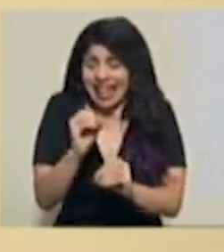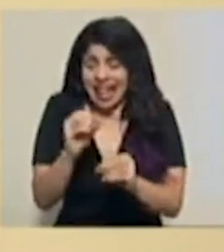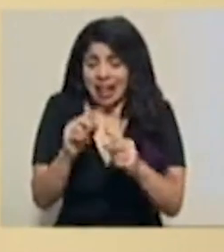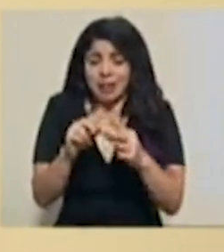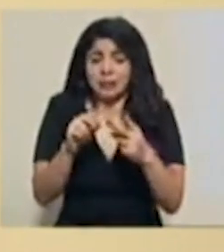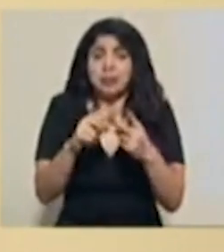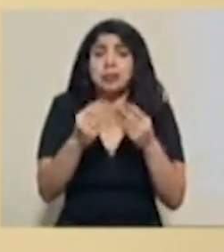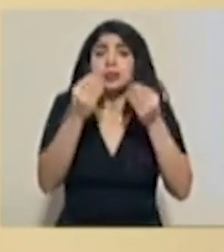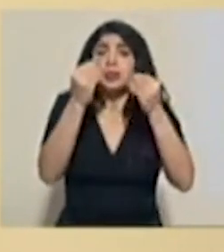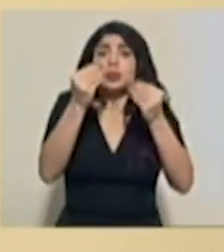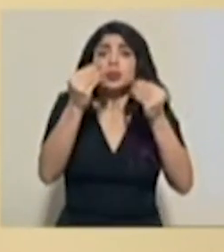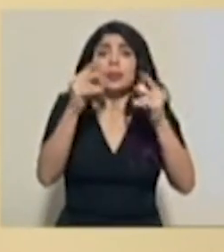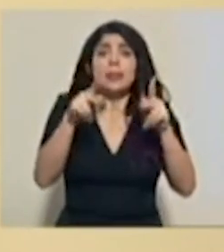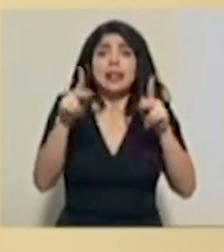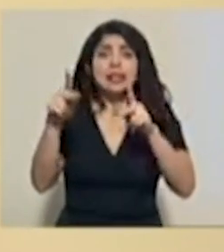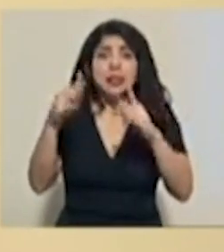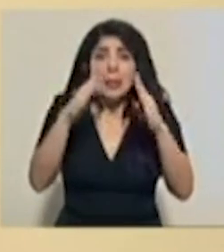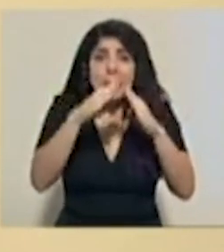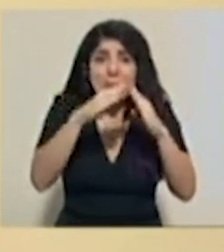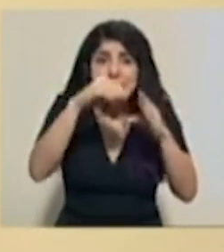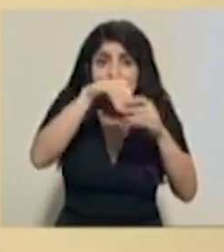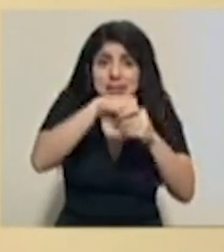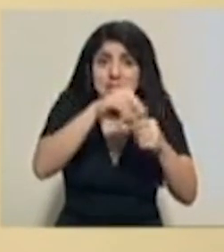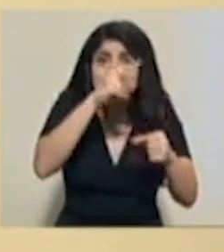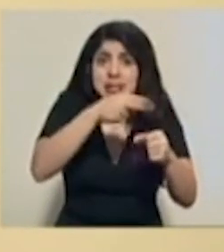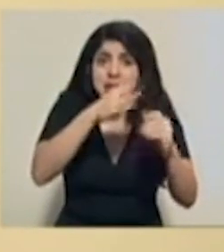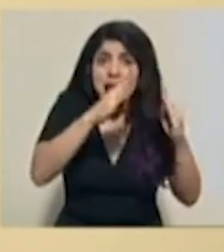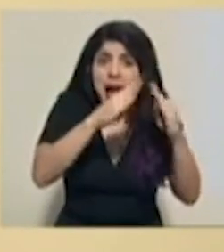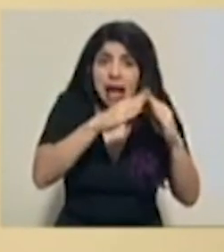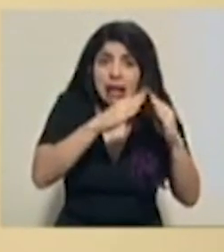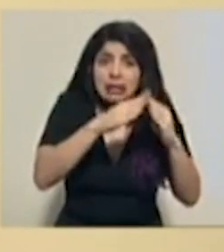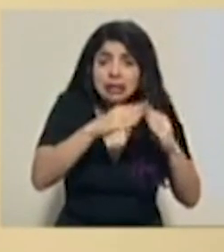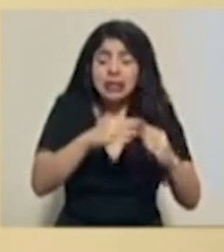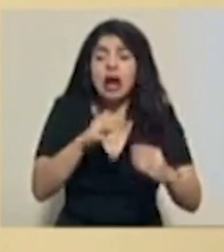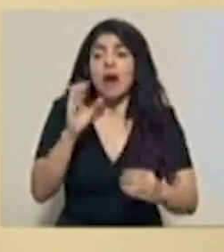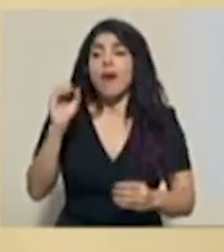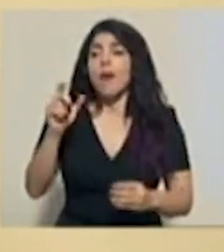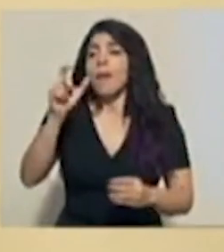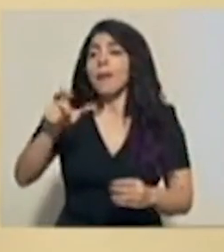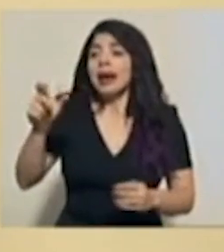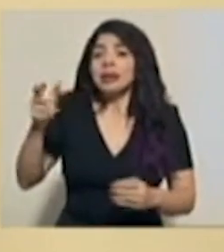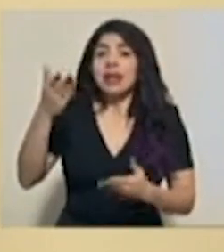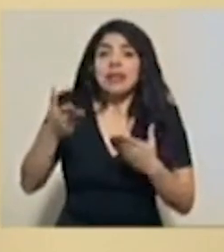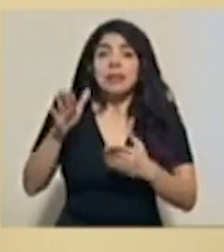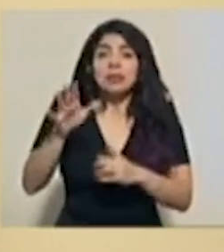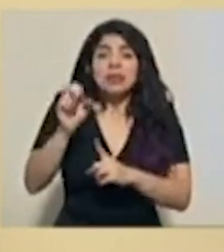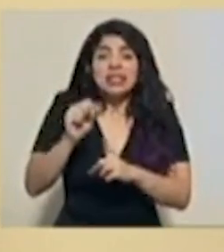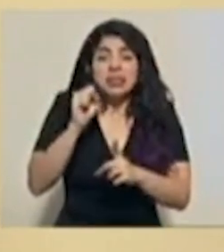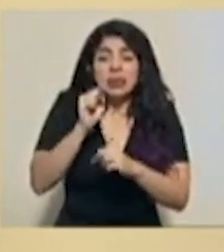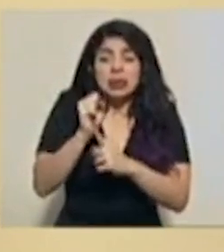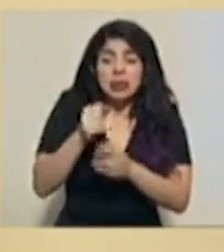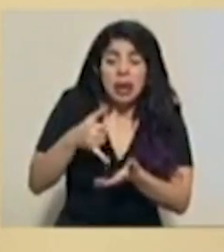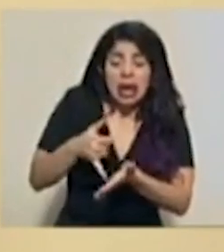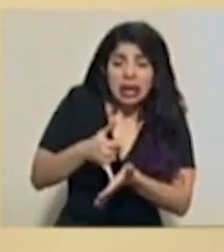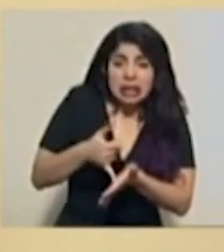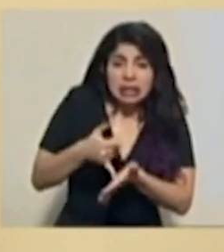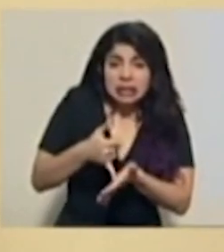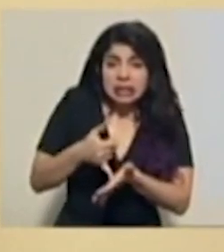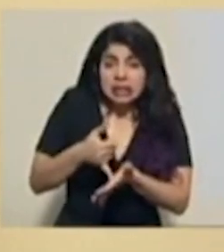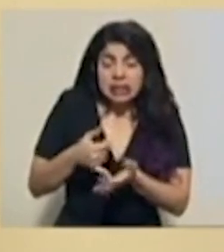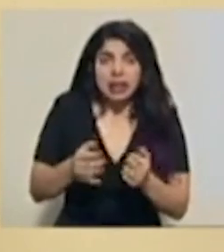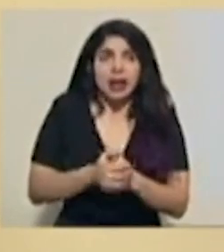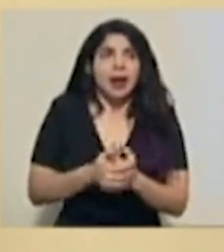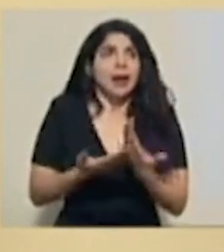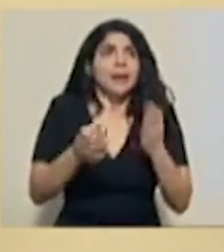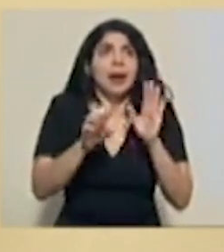personas a su cargo, porque pueden ser personas que tengan, por ejemplo, alguna vulnerabilidad asociada a que, por ejemplo, es una